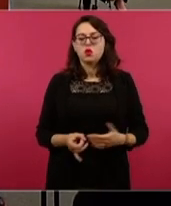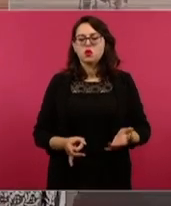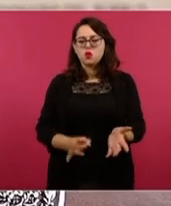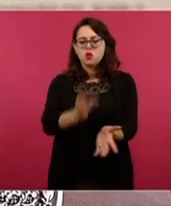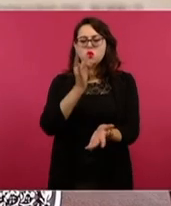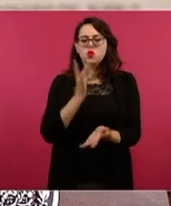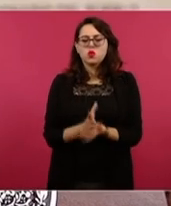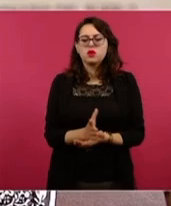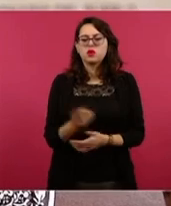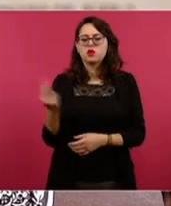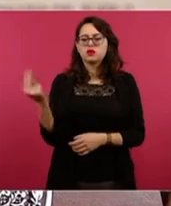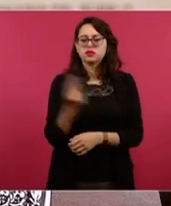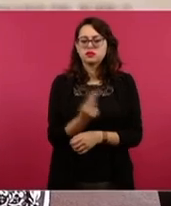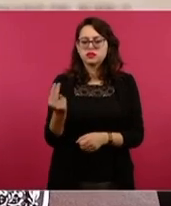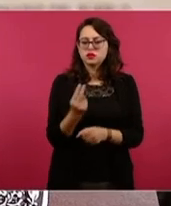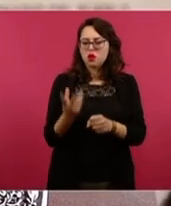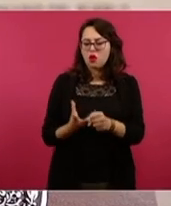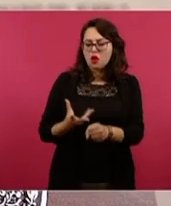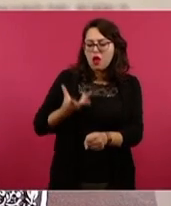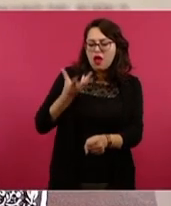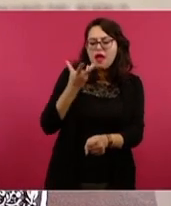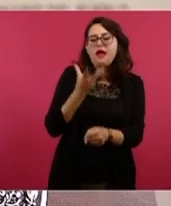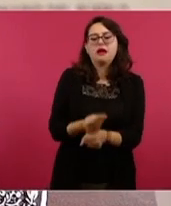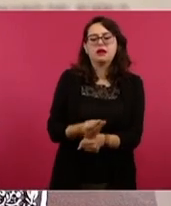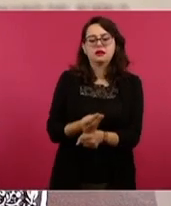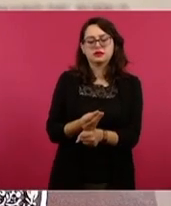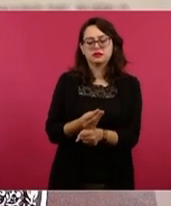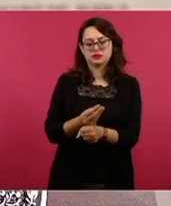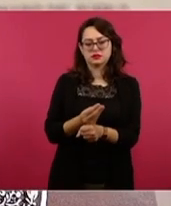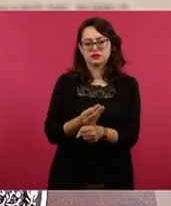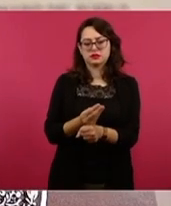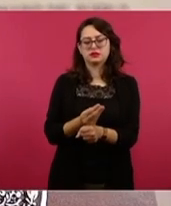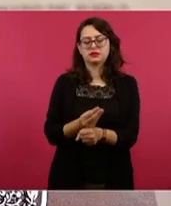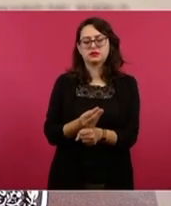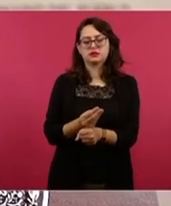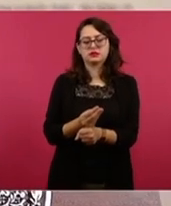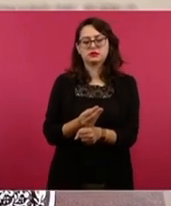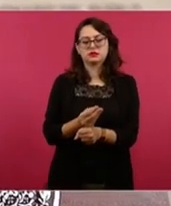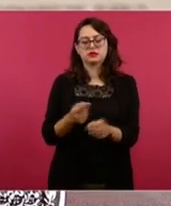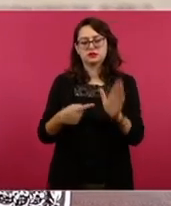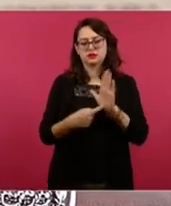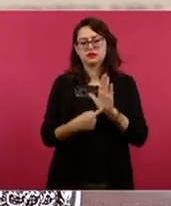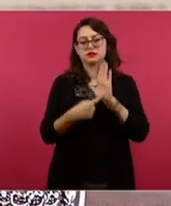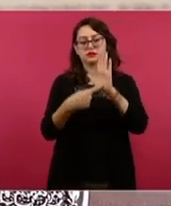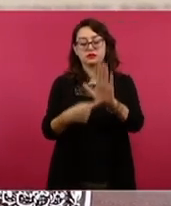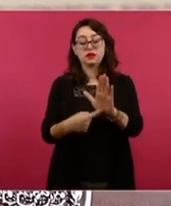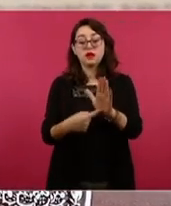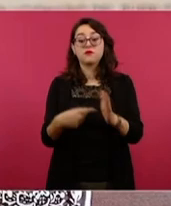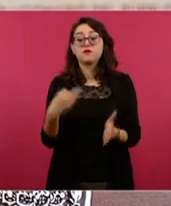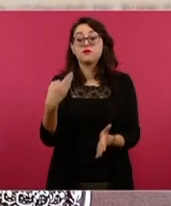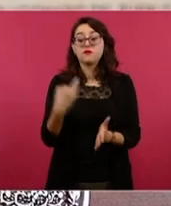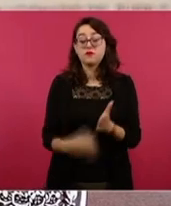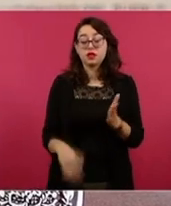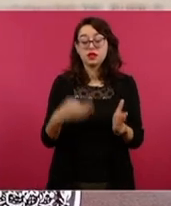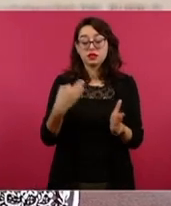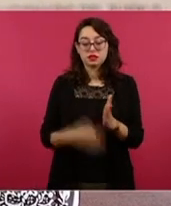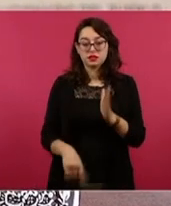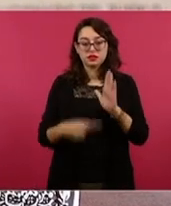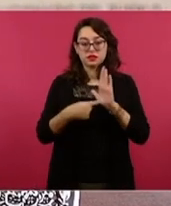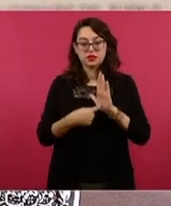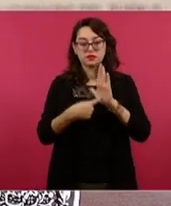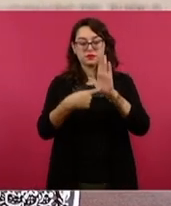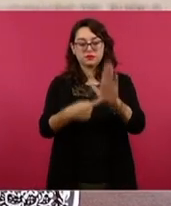un documento, un escrito del